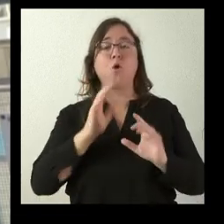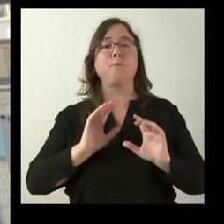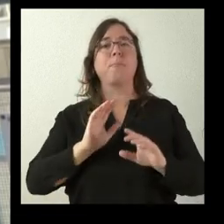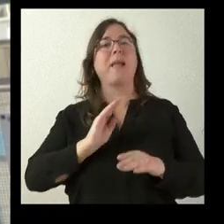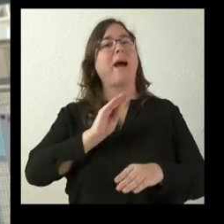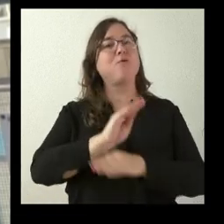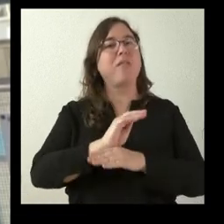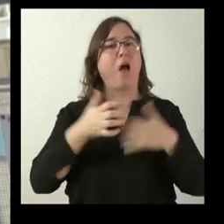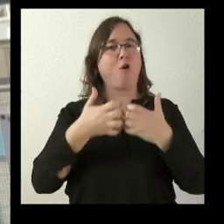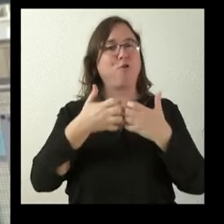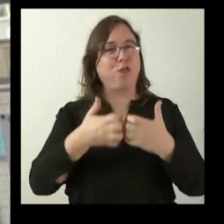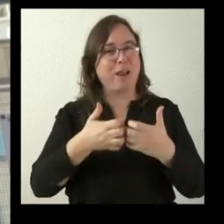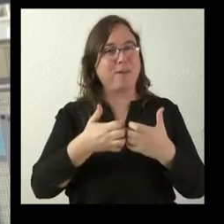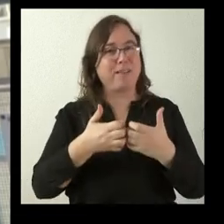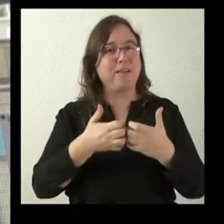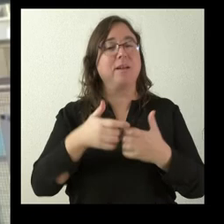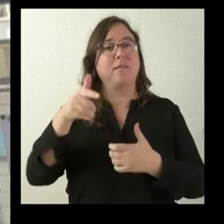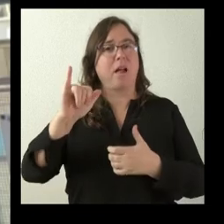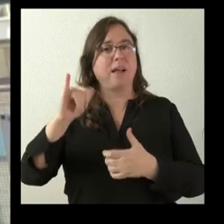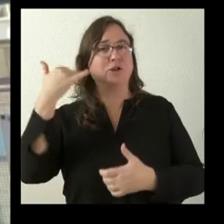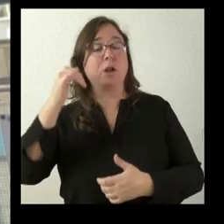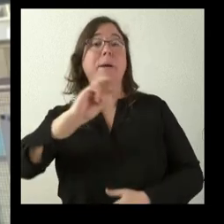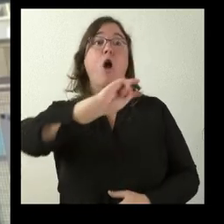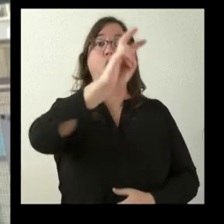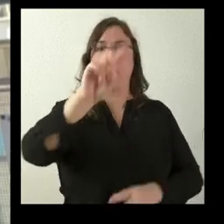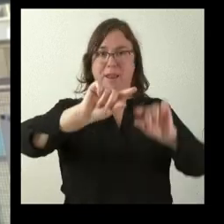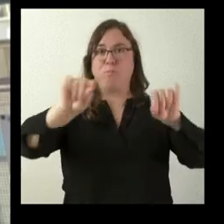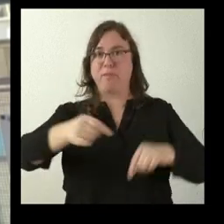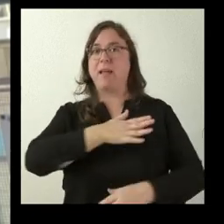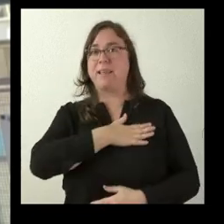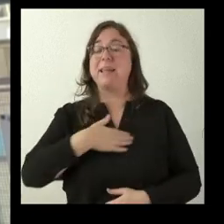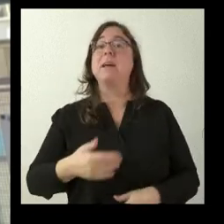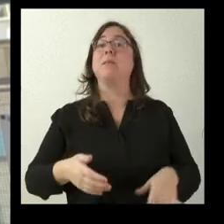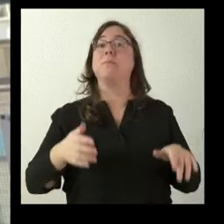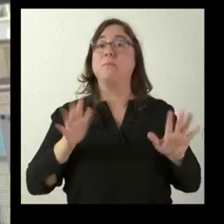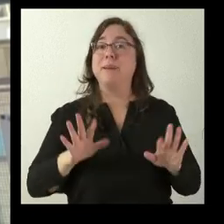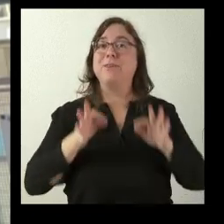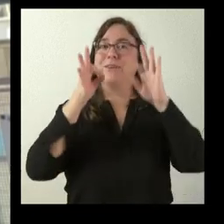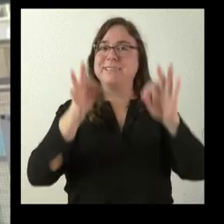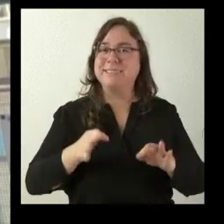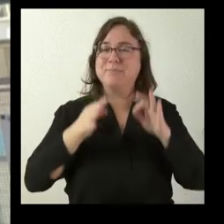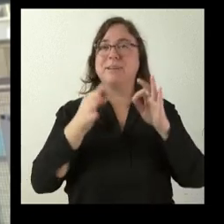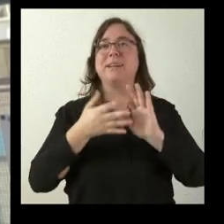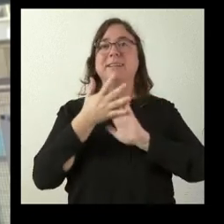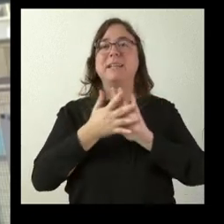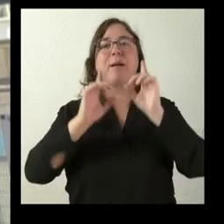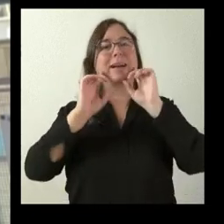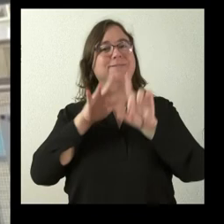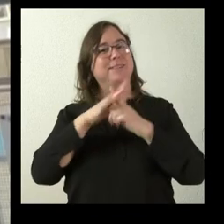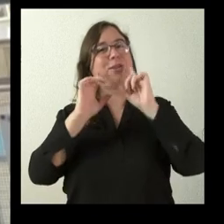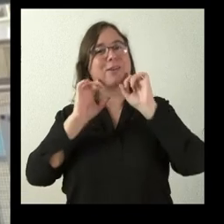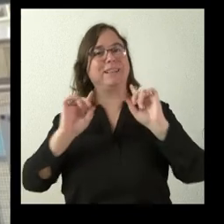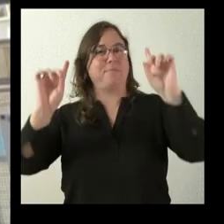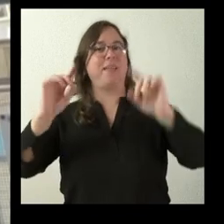que se han implantado en Soria, para otras provincias de Castilla y León. Sin embargo, siempre se habla de la singularidad de la